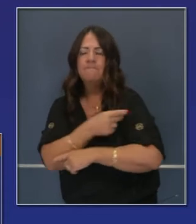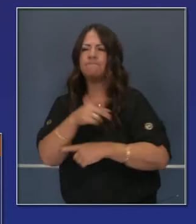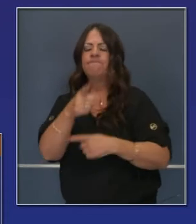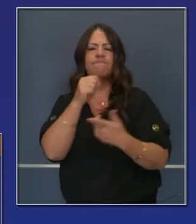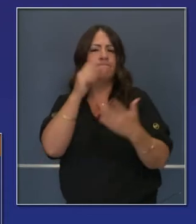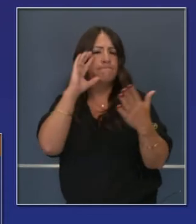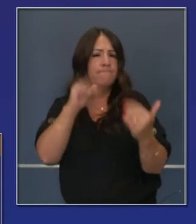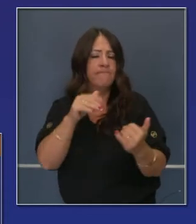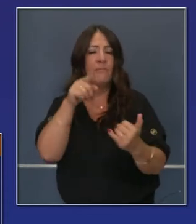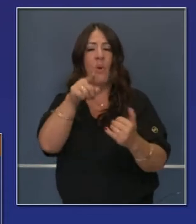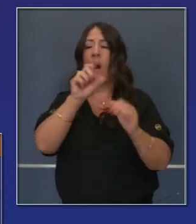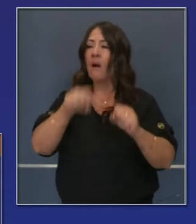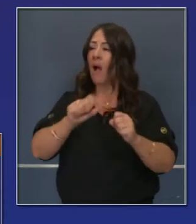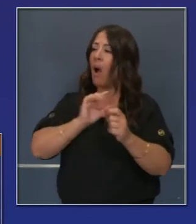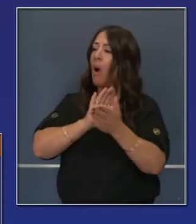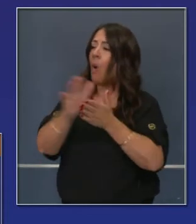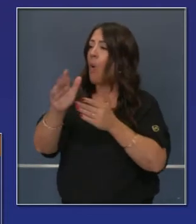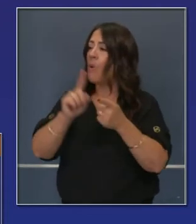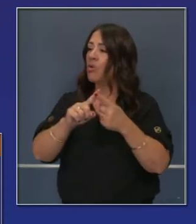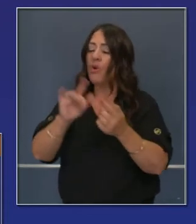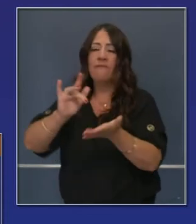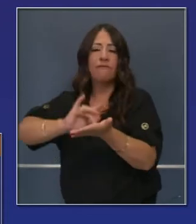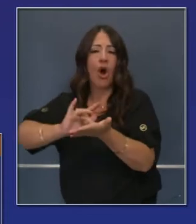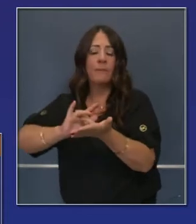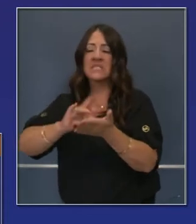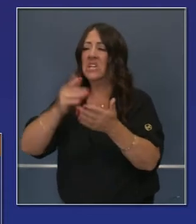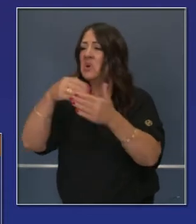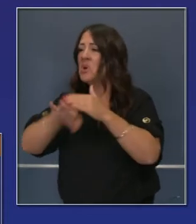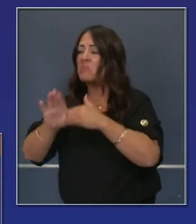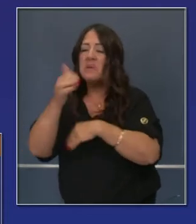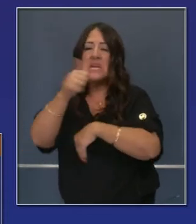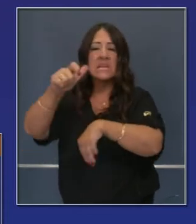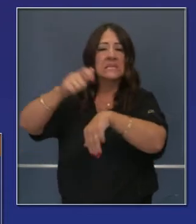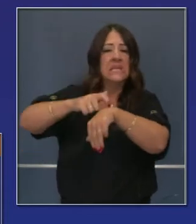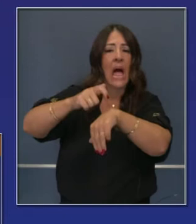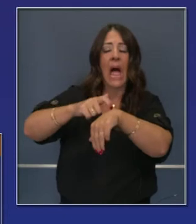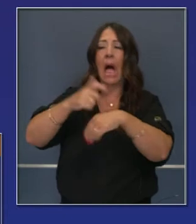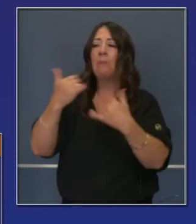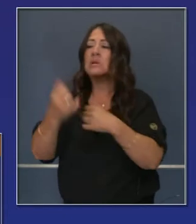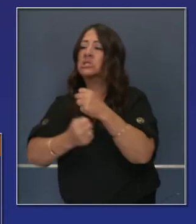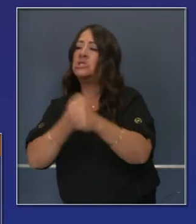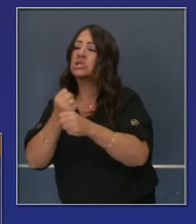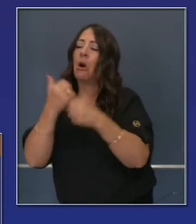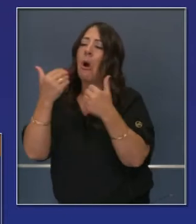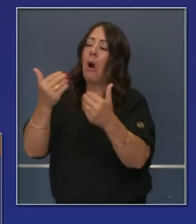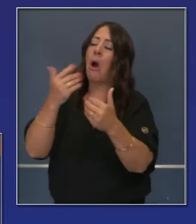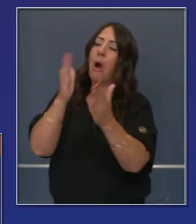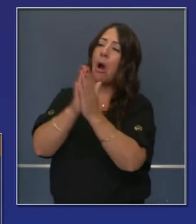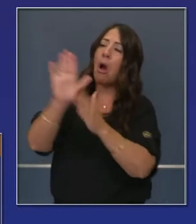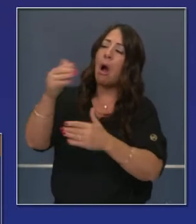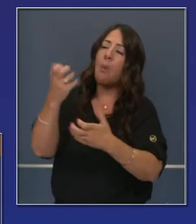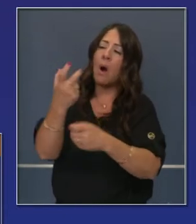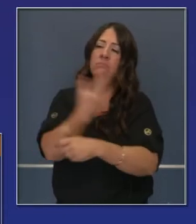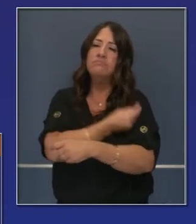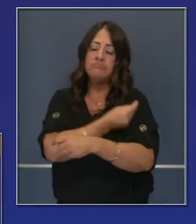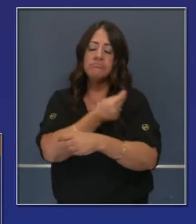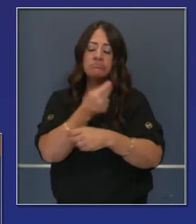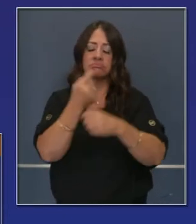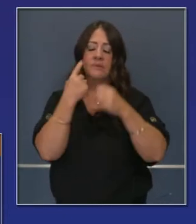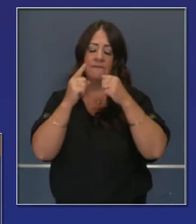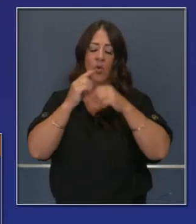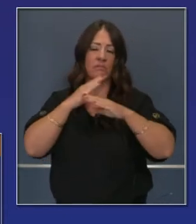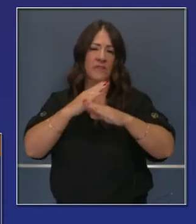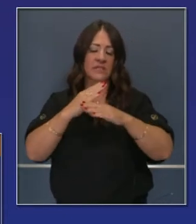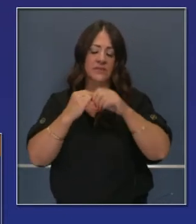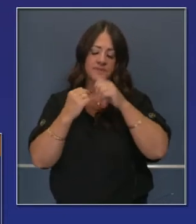no anticipen o esperen que ustedes irán a la farmacia local en cualquier momento en este año y que obtendrán